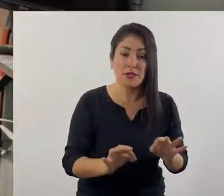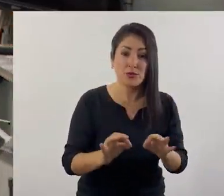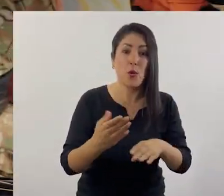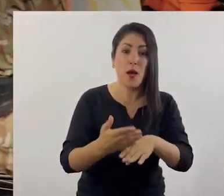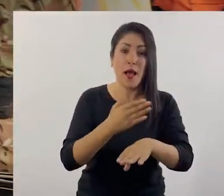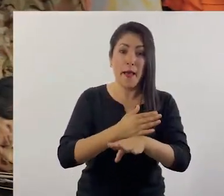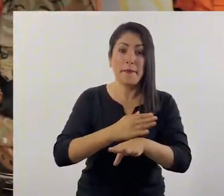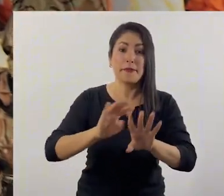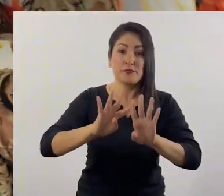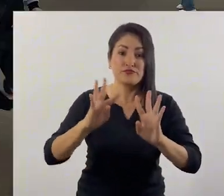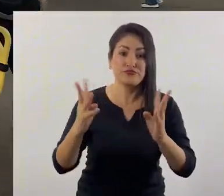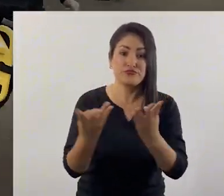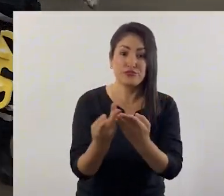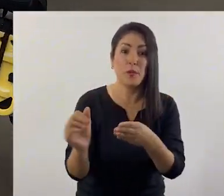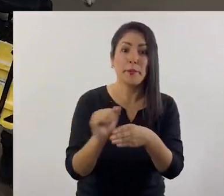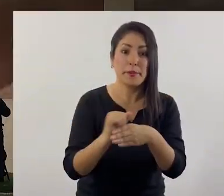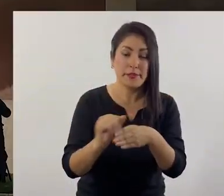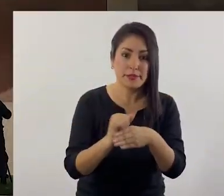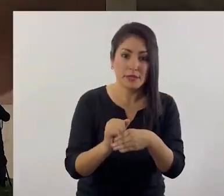Multipeligro.